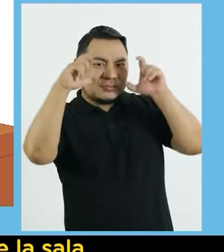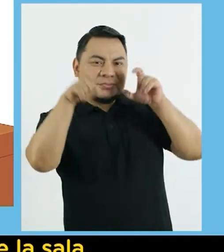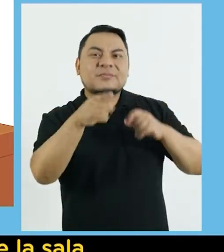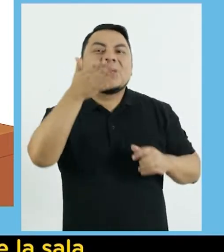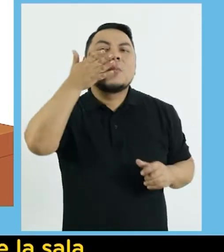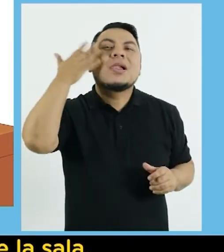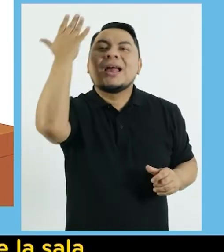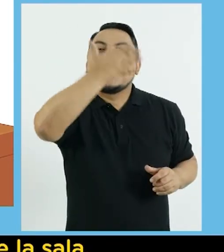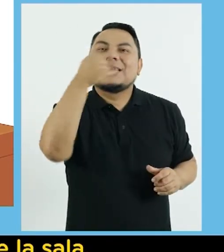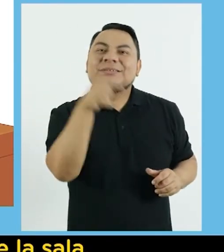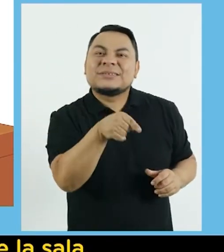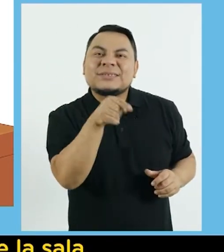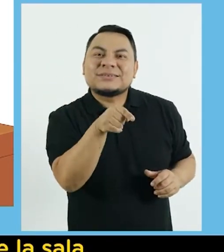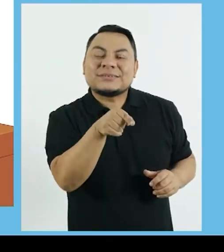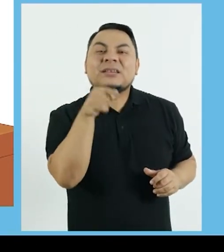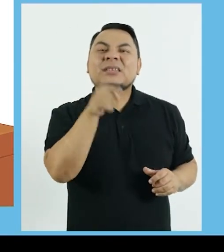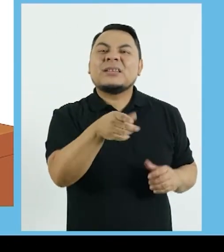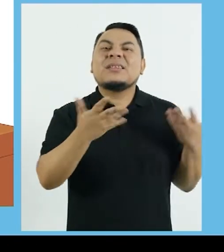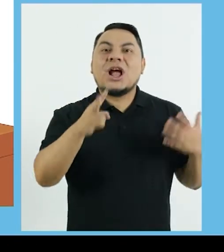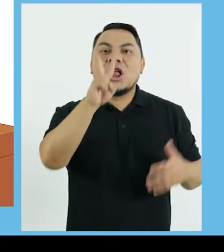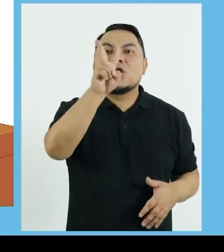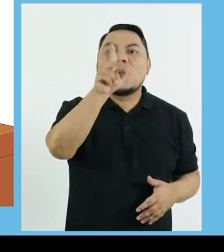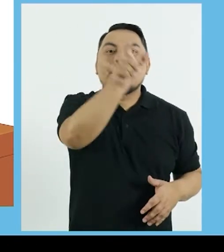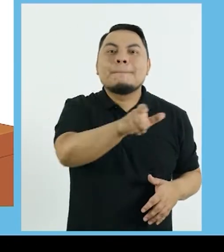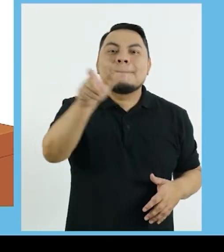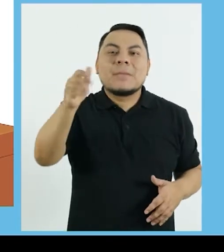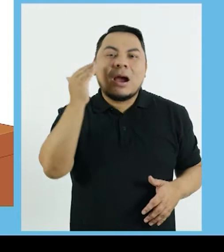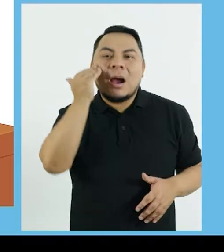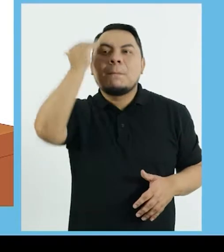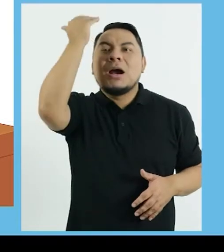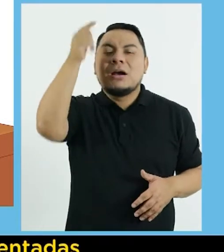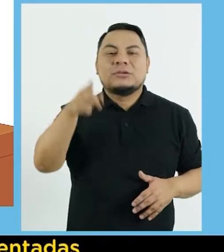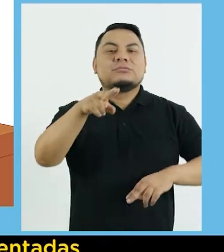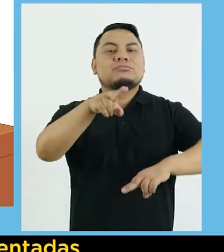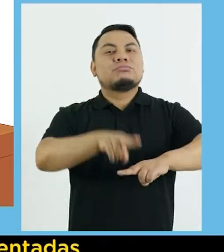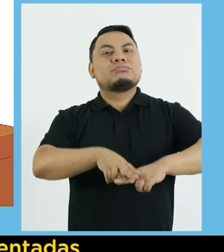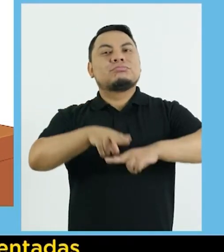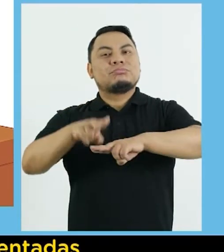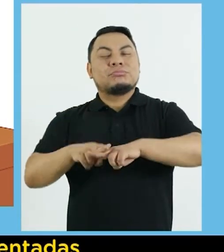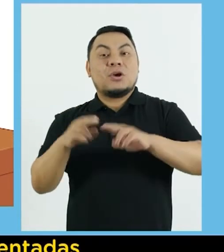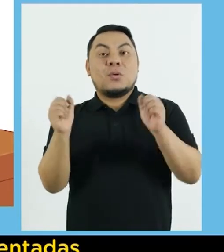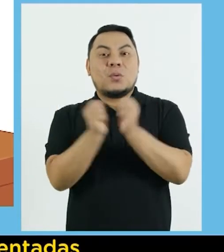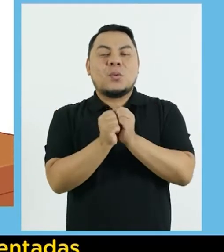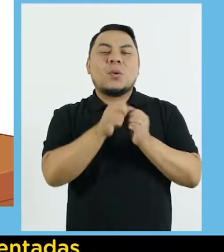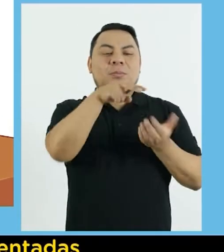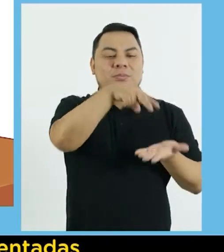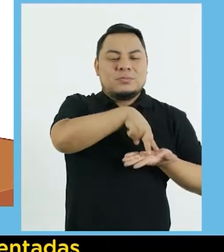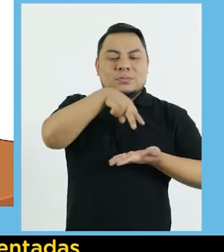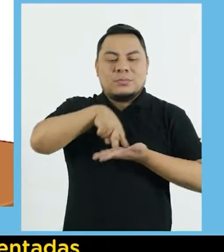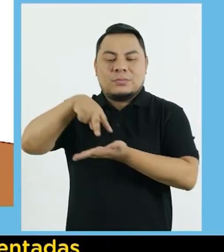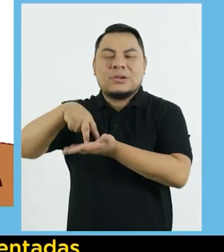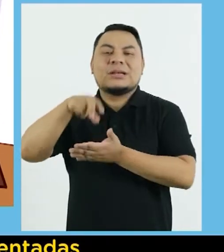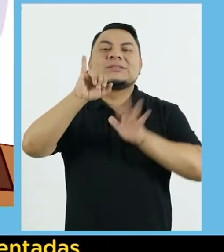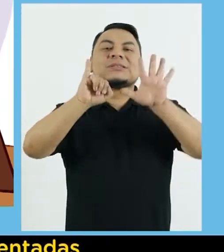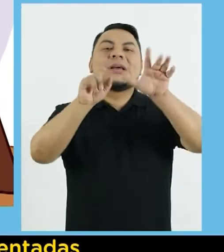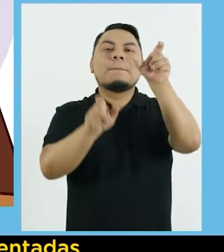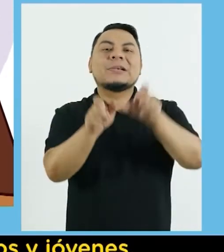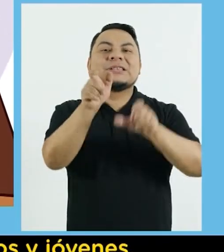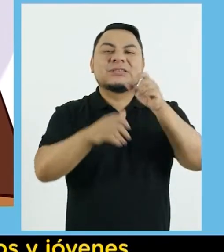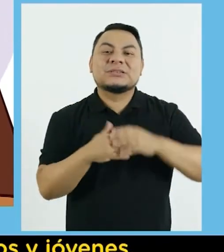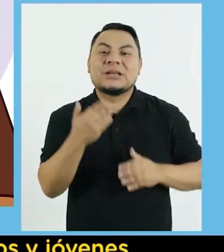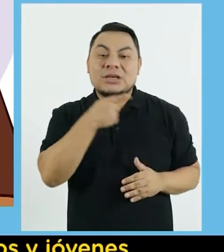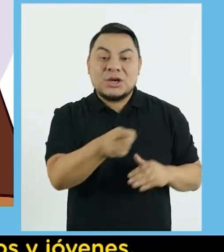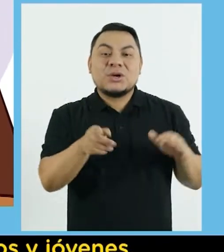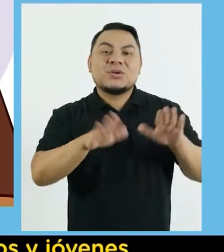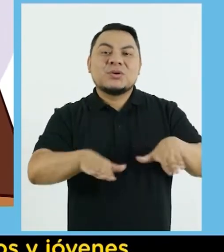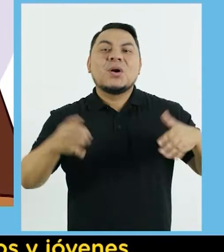Junto a los muebles de la sala Era una foto en blanco y negro En ella, dos personas mayores estaban sentadas